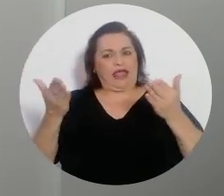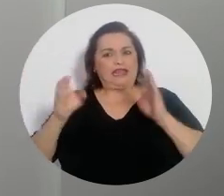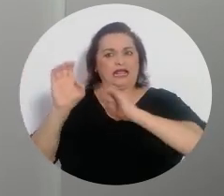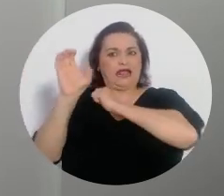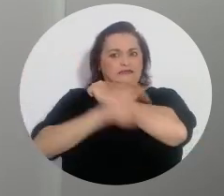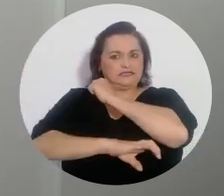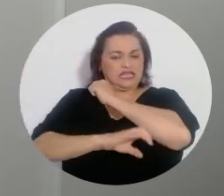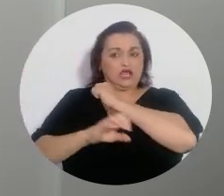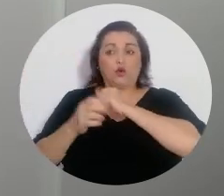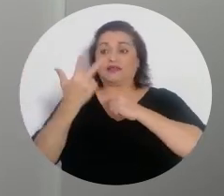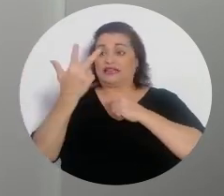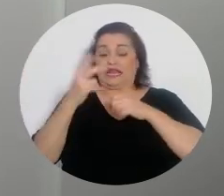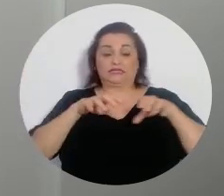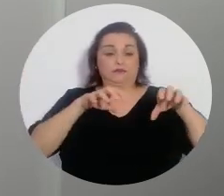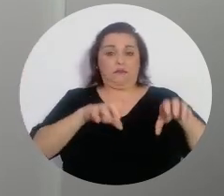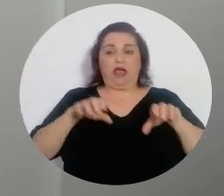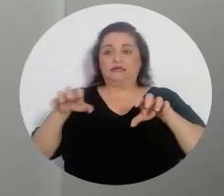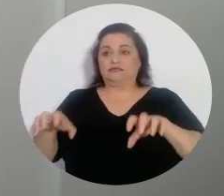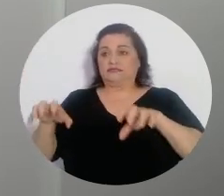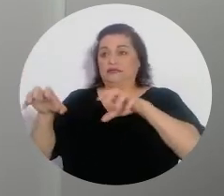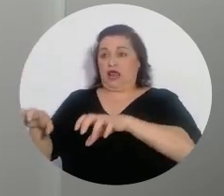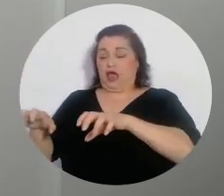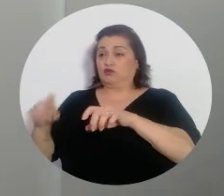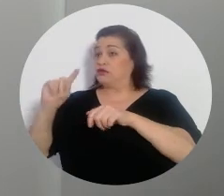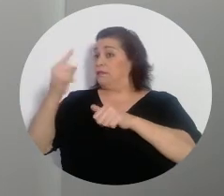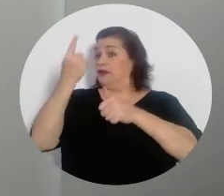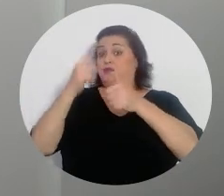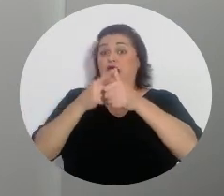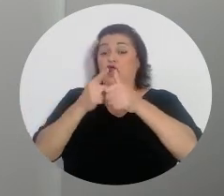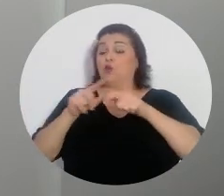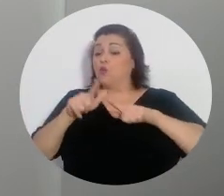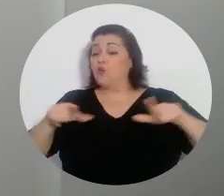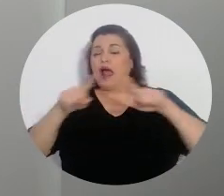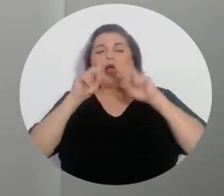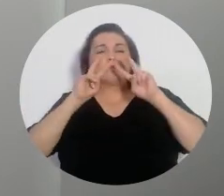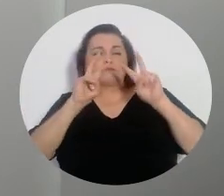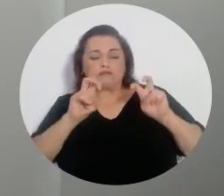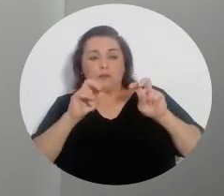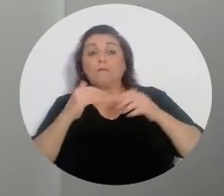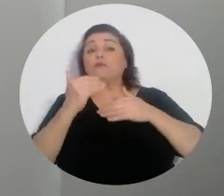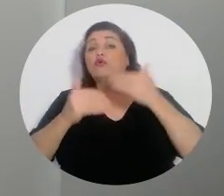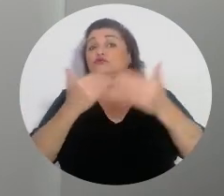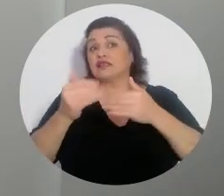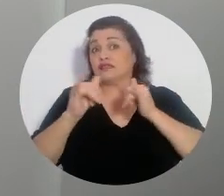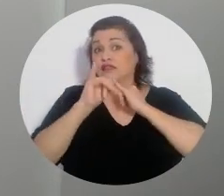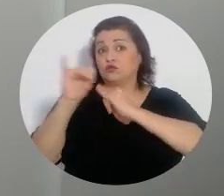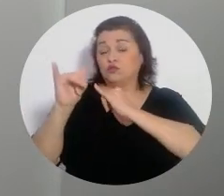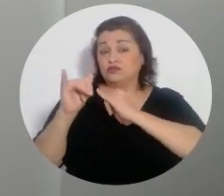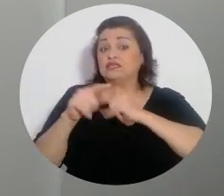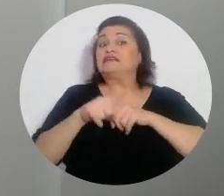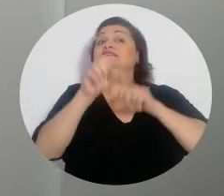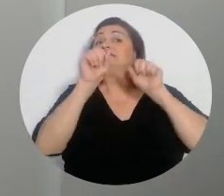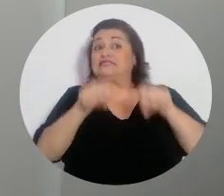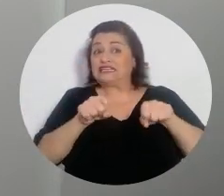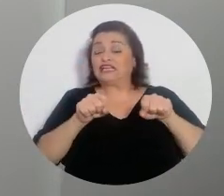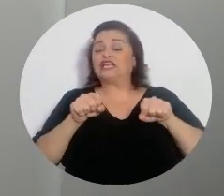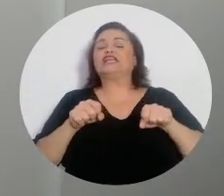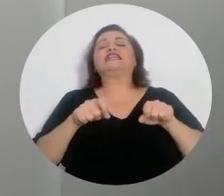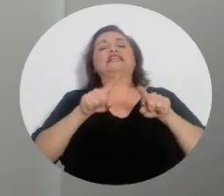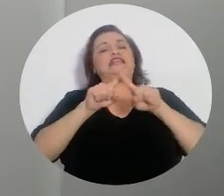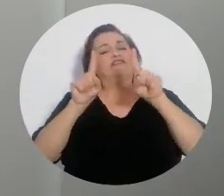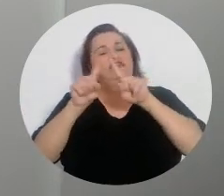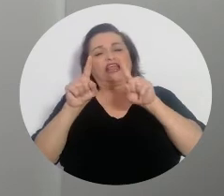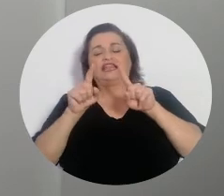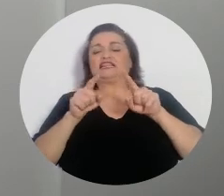magistrados que en primera instancia les corresponderá valorar si es procedente esa denuncia, y de serlo pueden